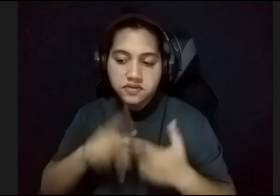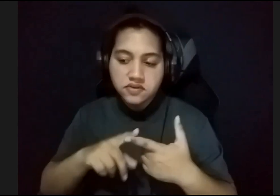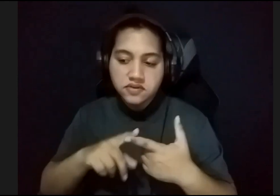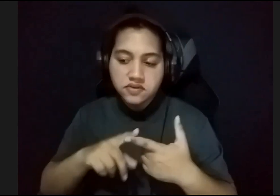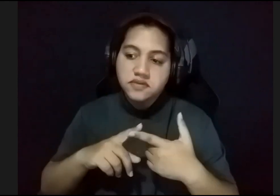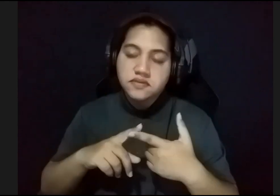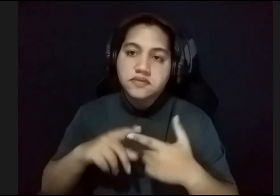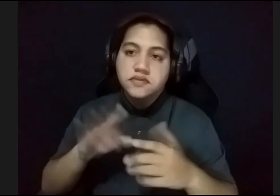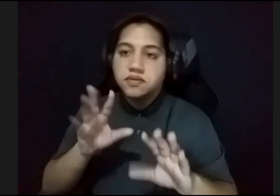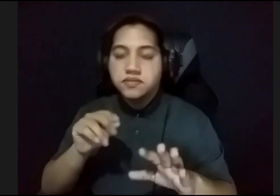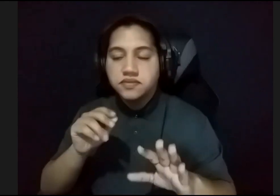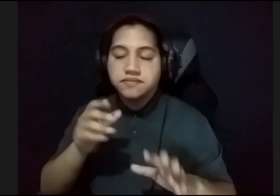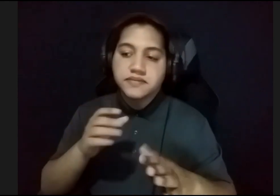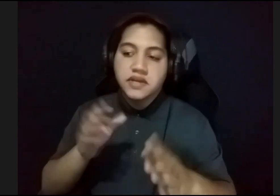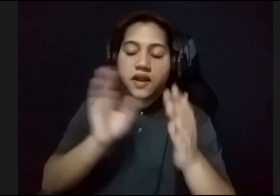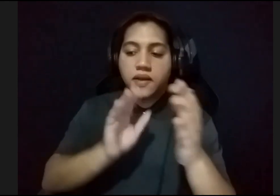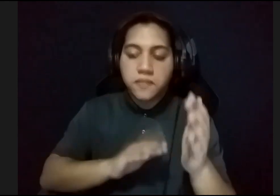perdón, La Plaza La Plena,